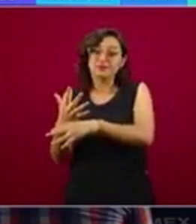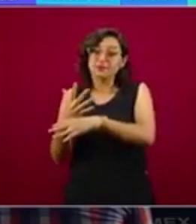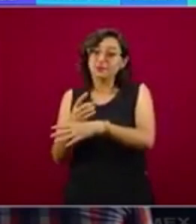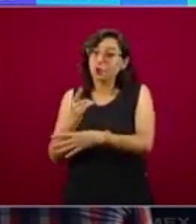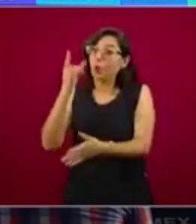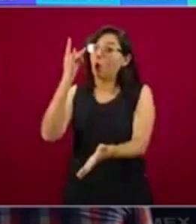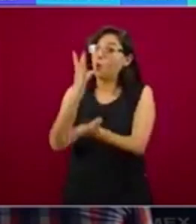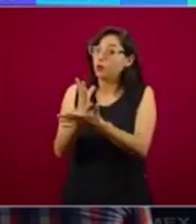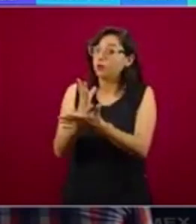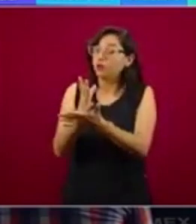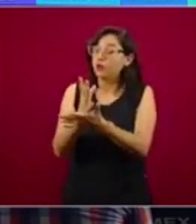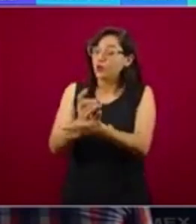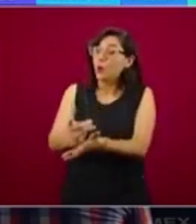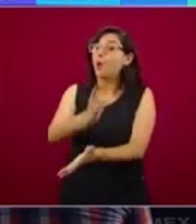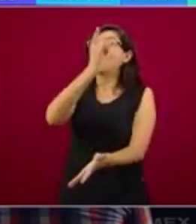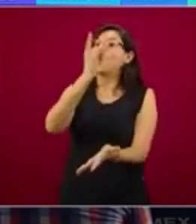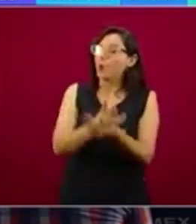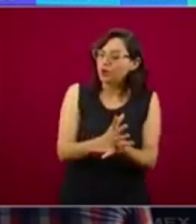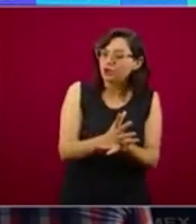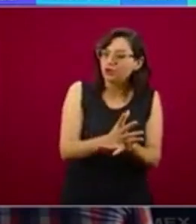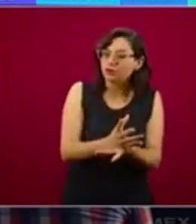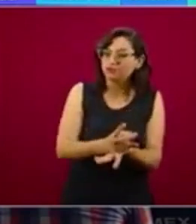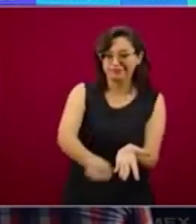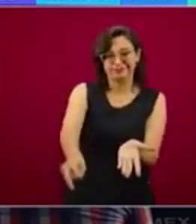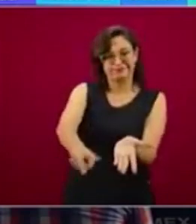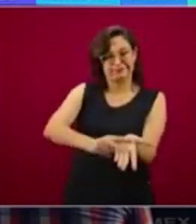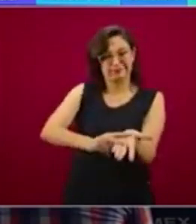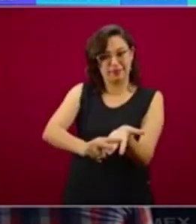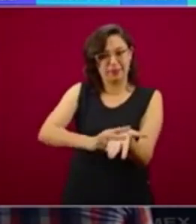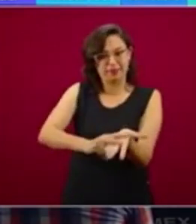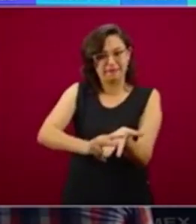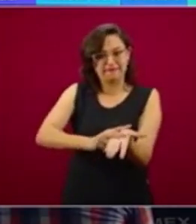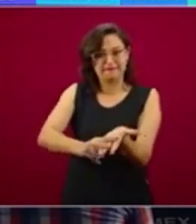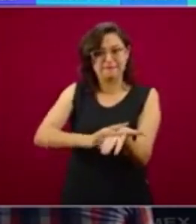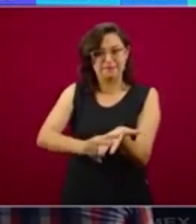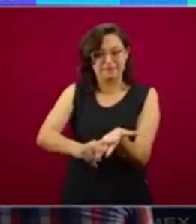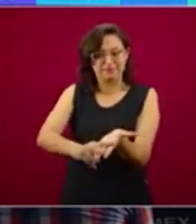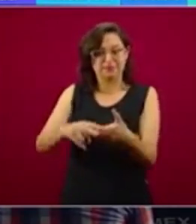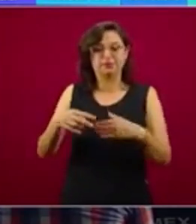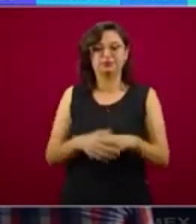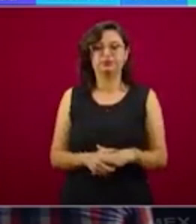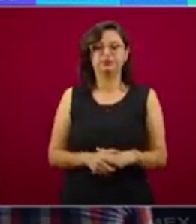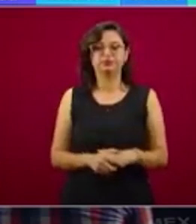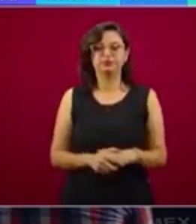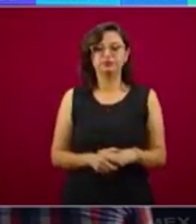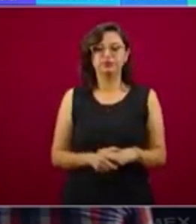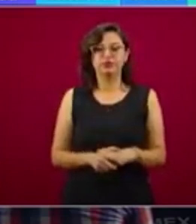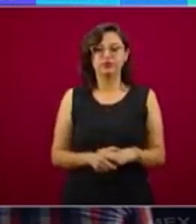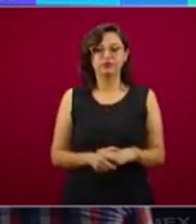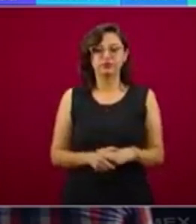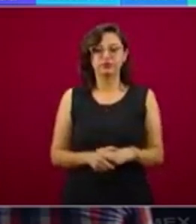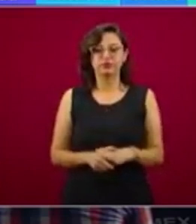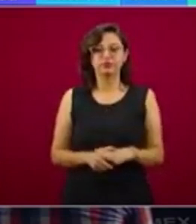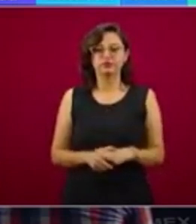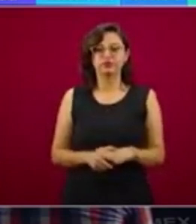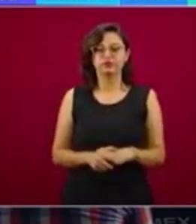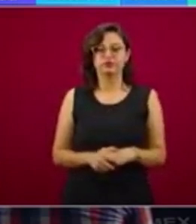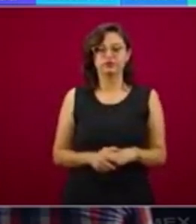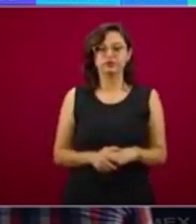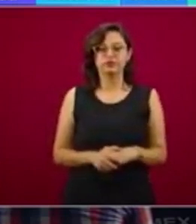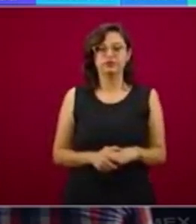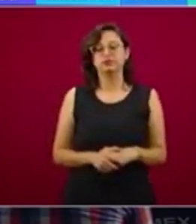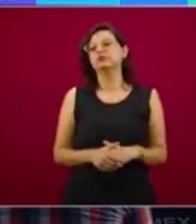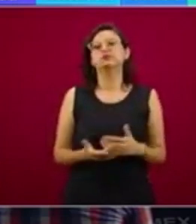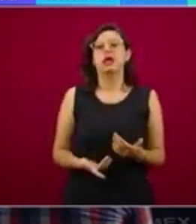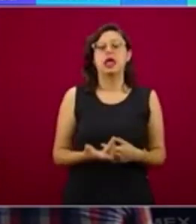semáforo verde. La fecha de inicio de clases del ciclo escolar